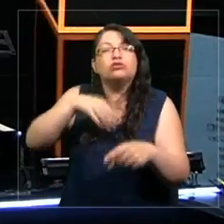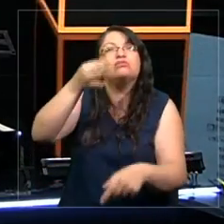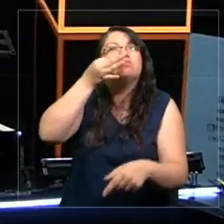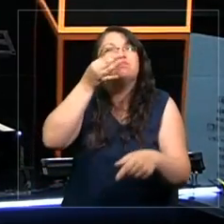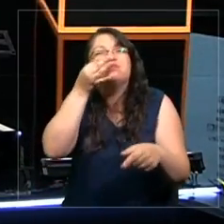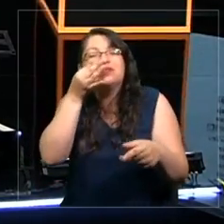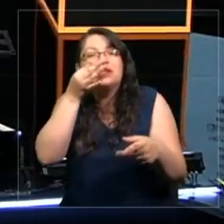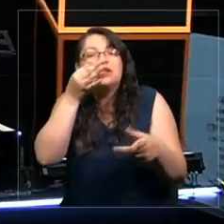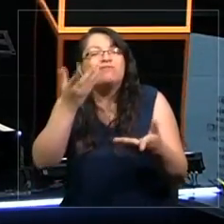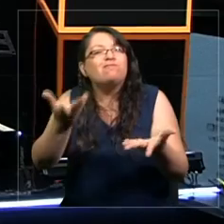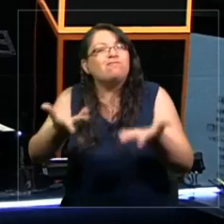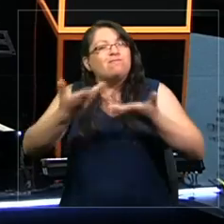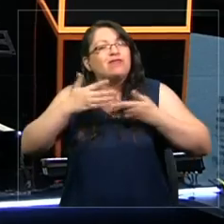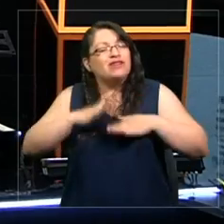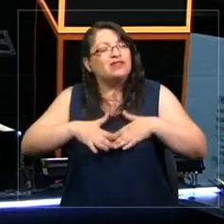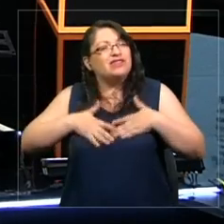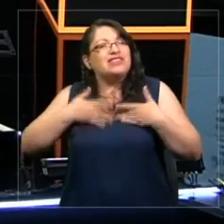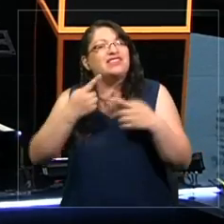sensaciones.